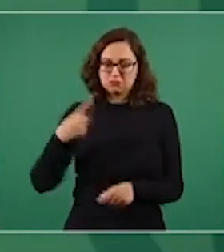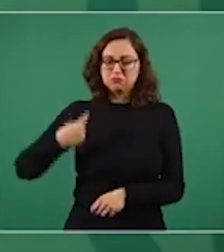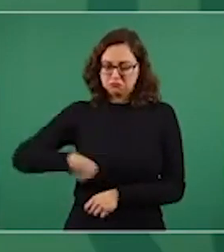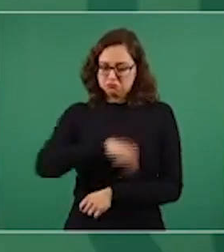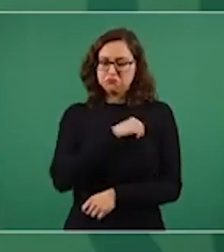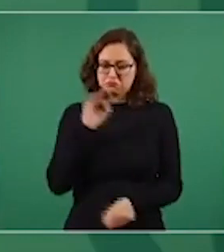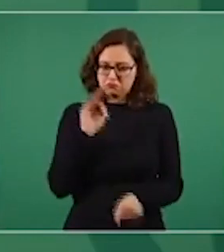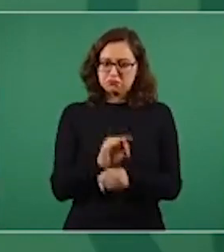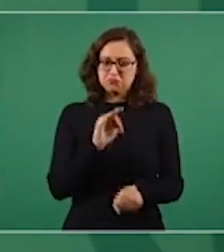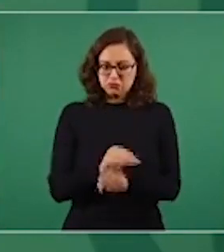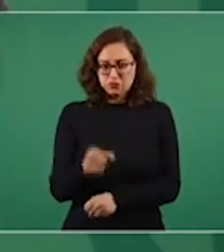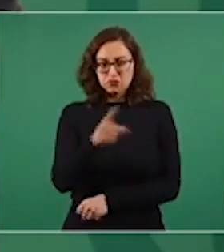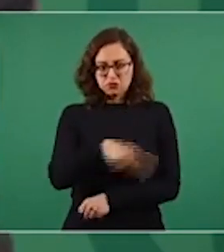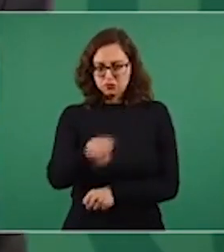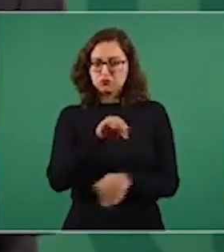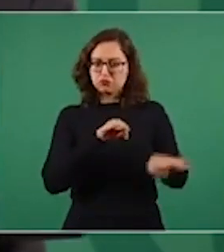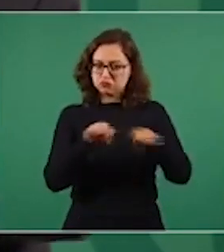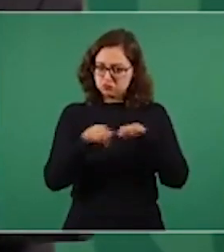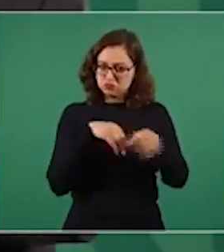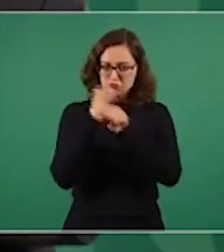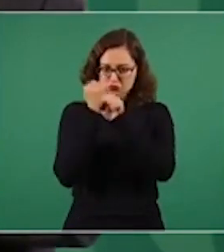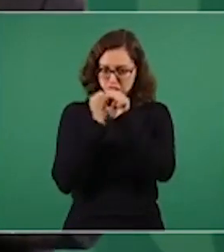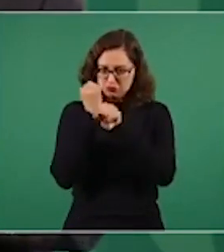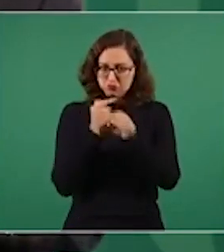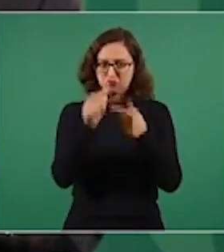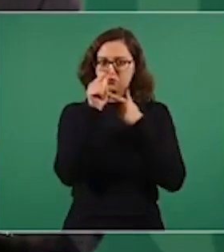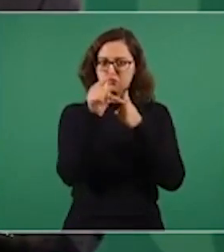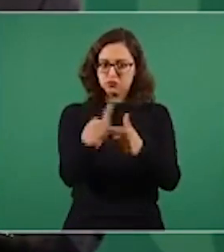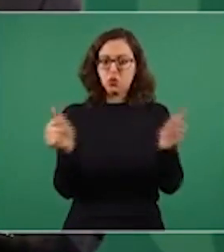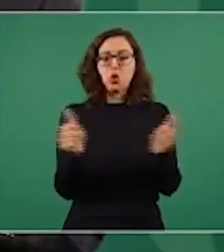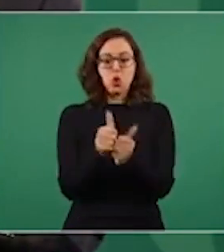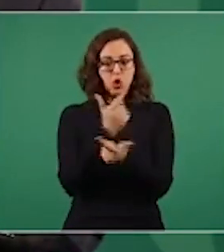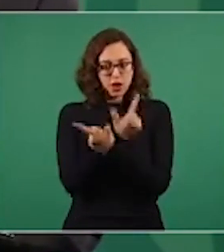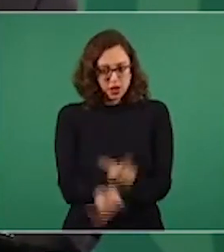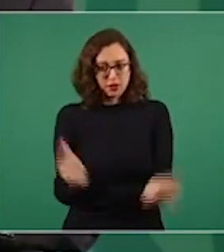para seguir haciendo su trabajo de investigación con absoluta libertad